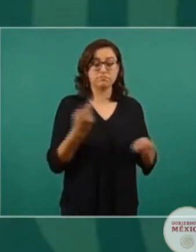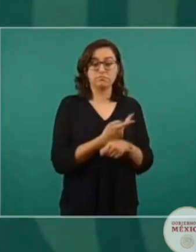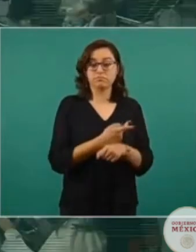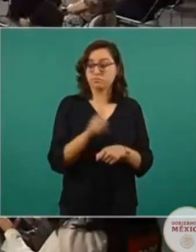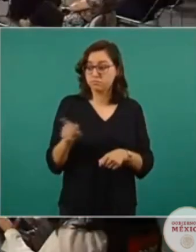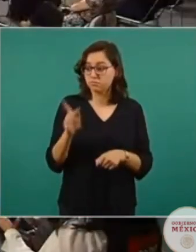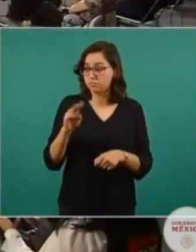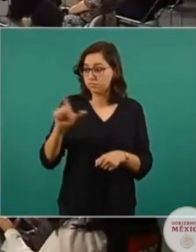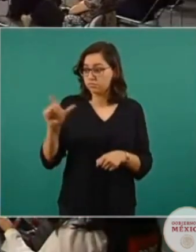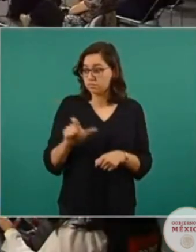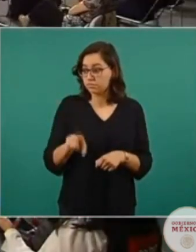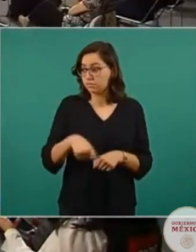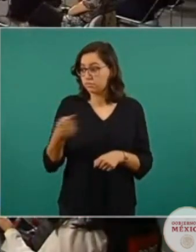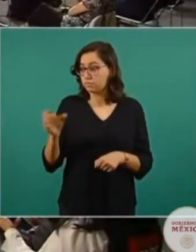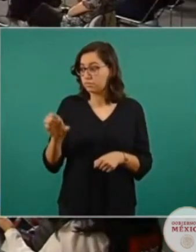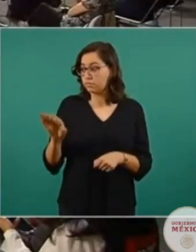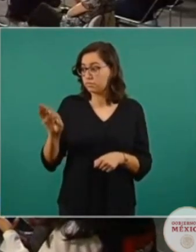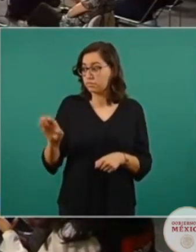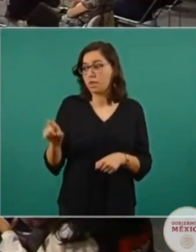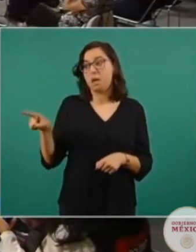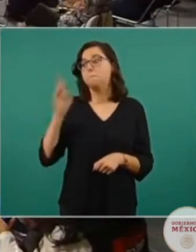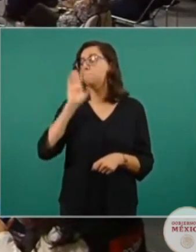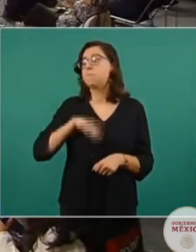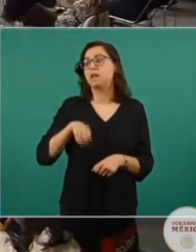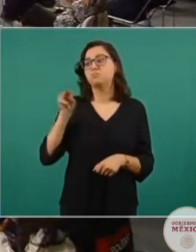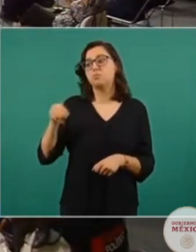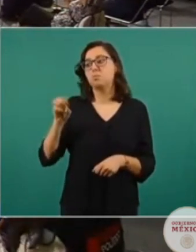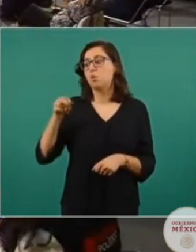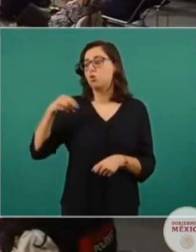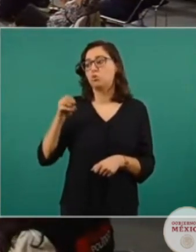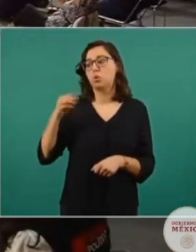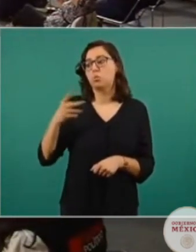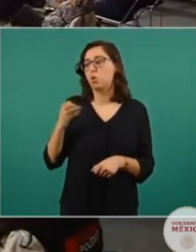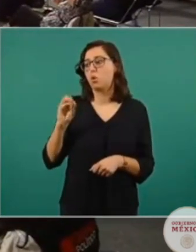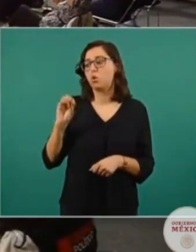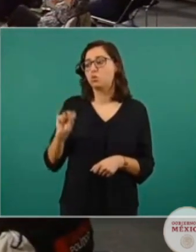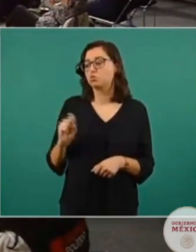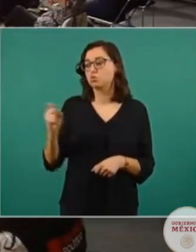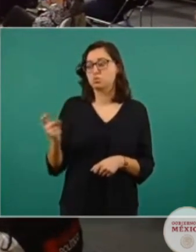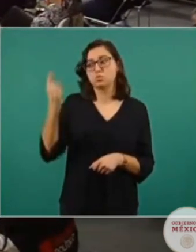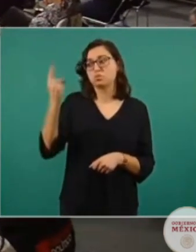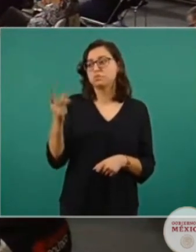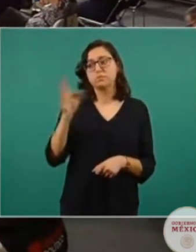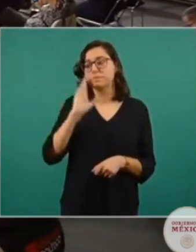Comisión Federal eran monopolios y que